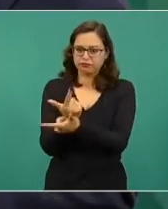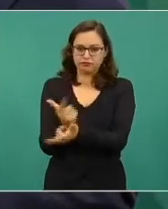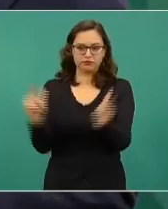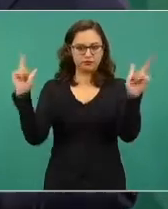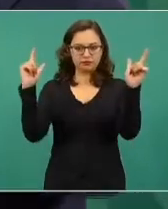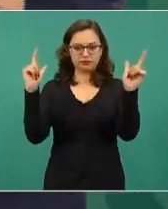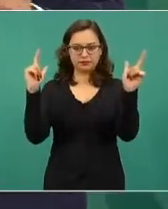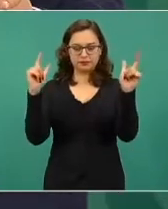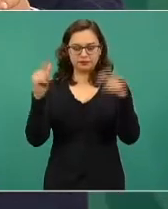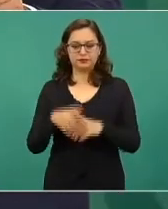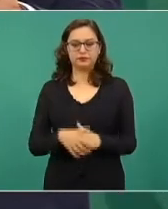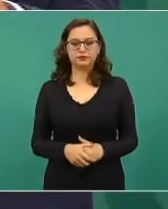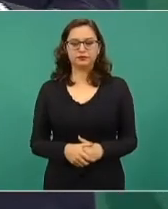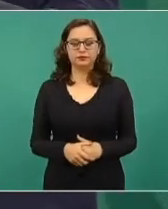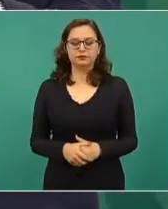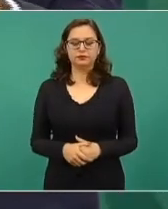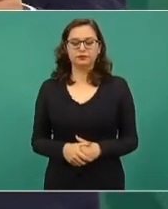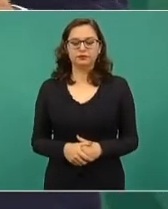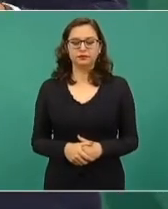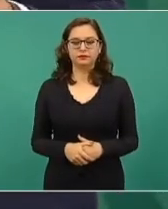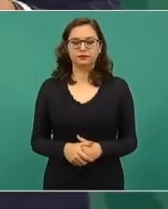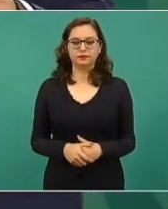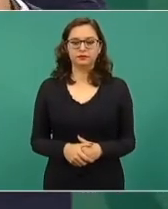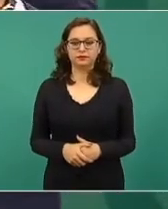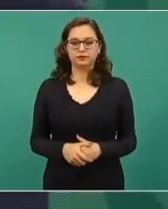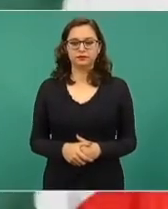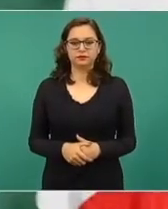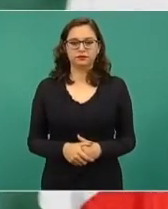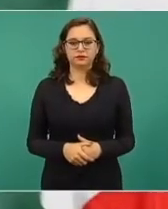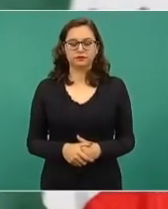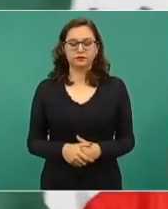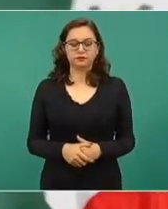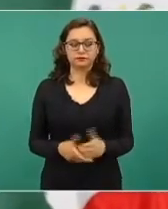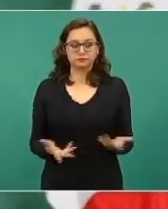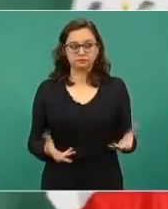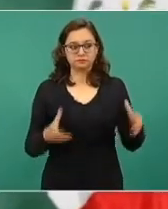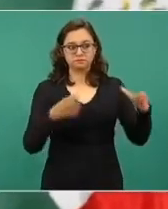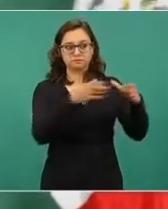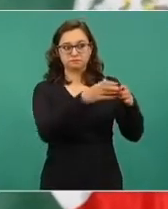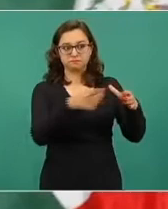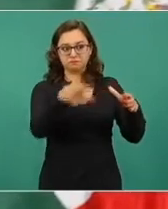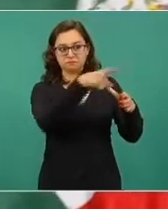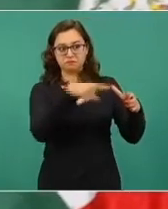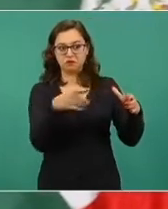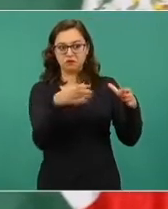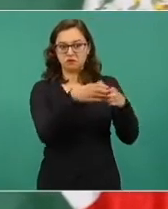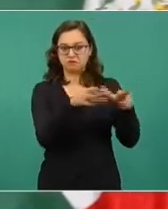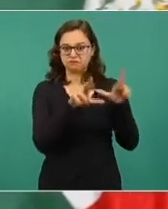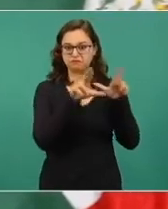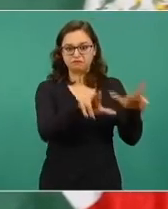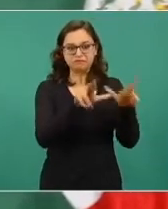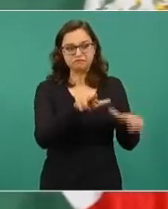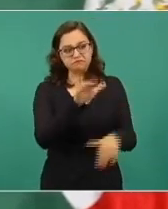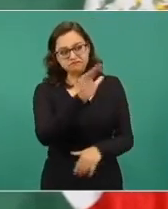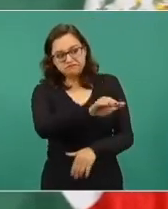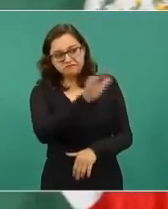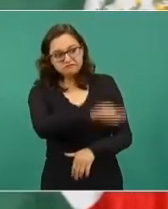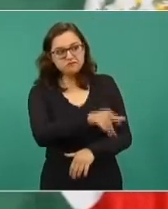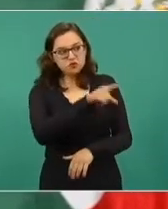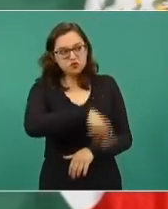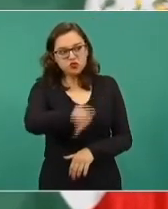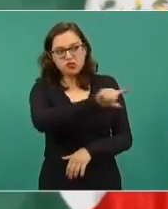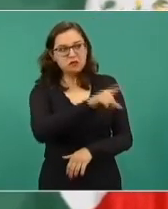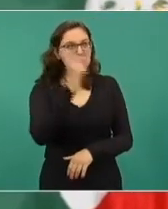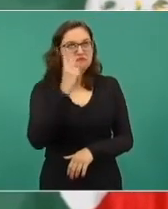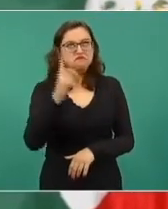por haberles dicho a los oligarcas que su Dios era el dinero, cuánto